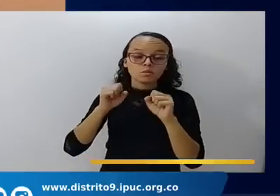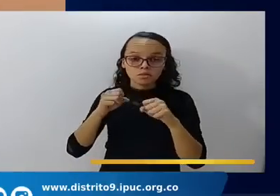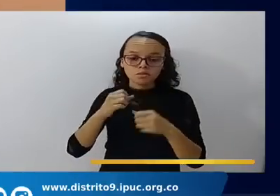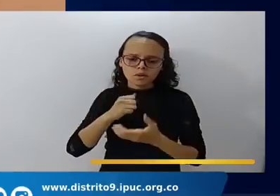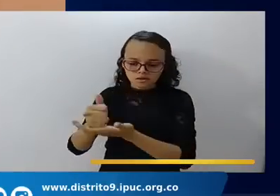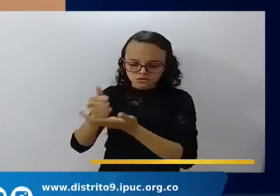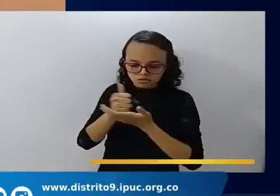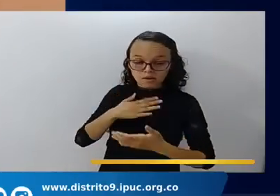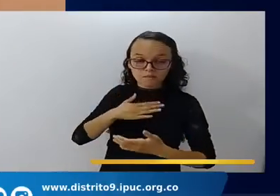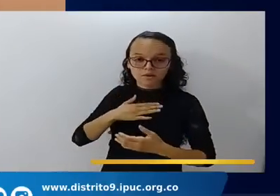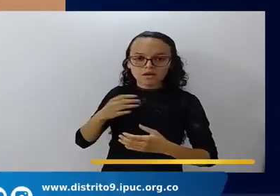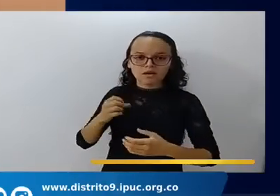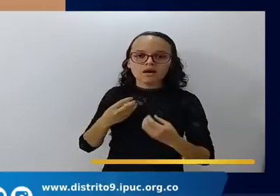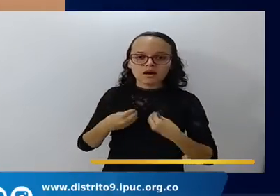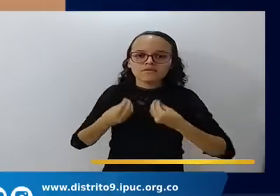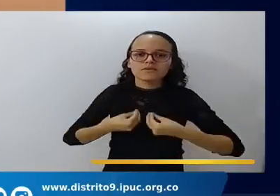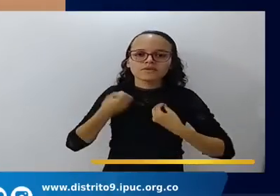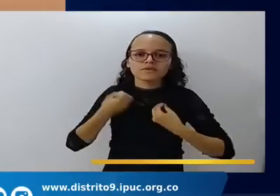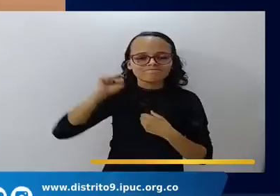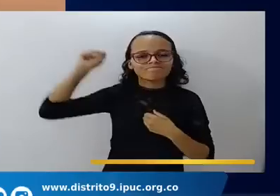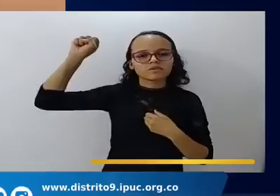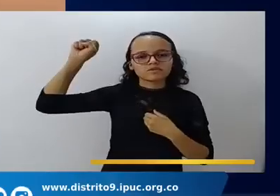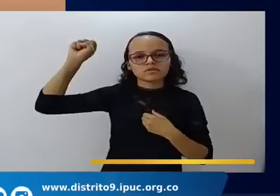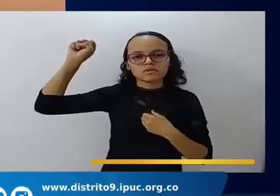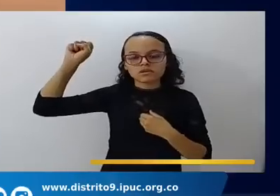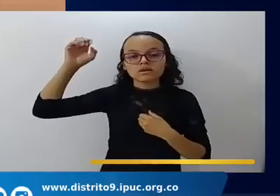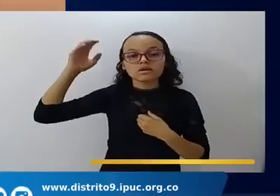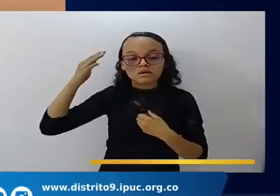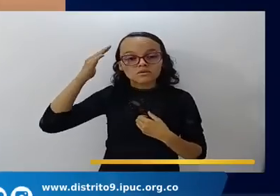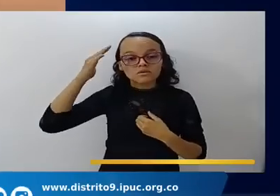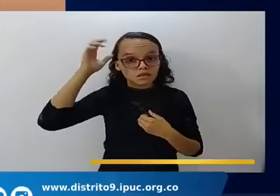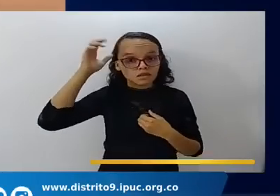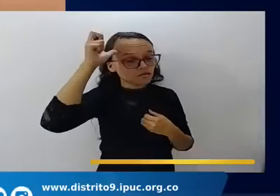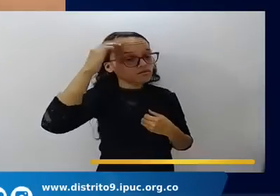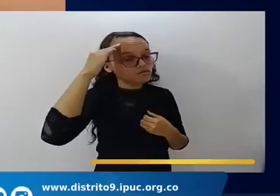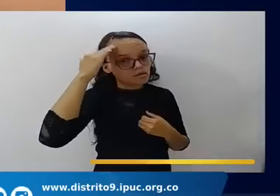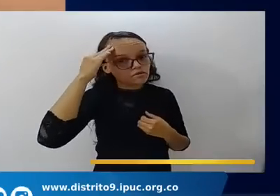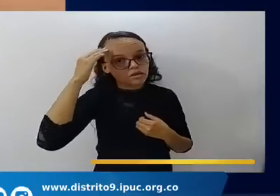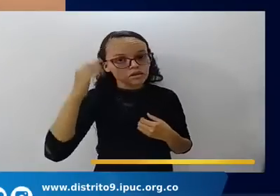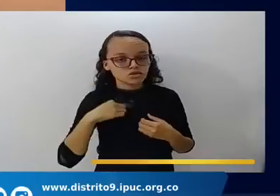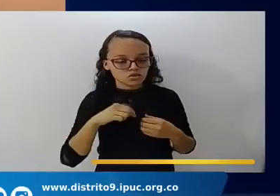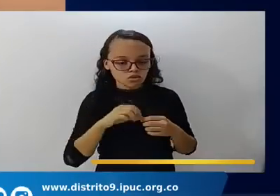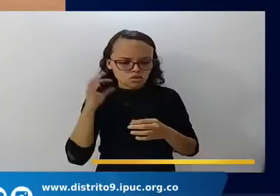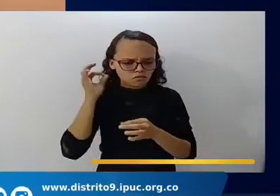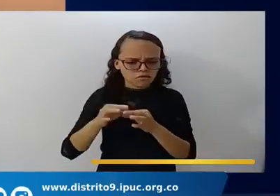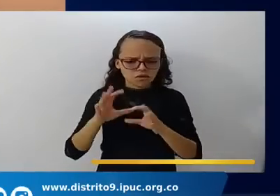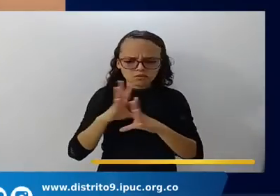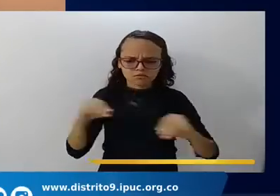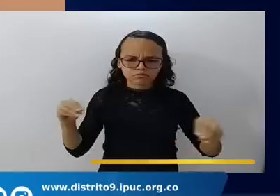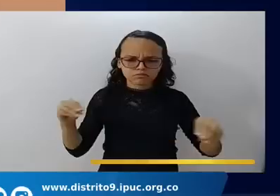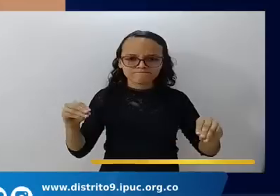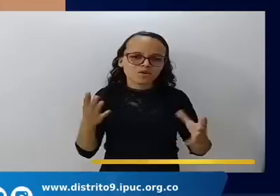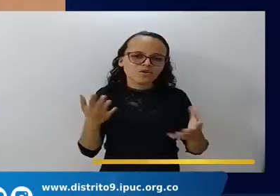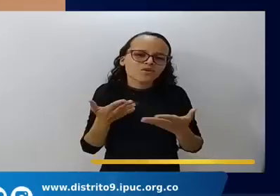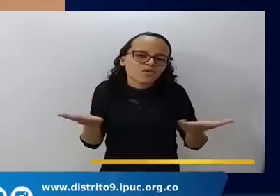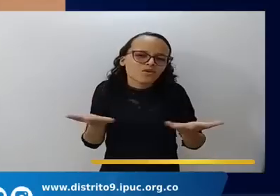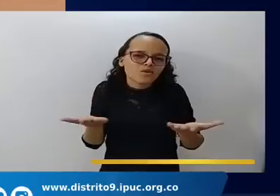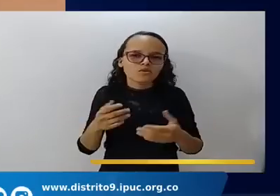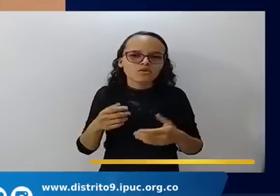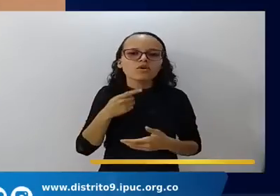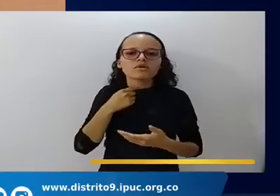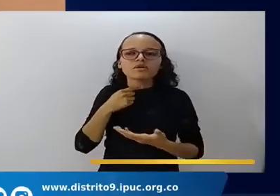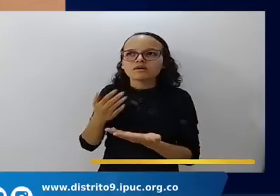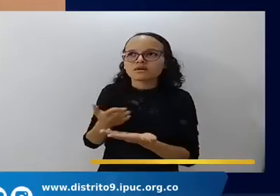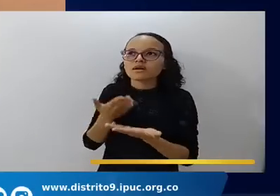en victoria. Porque él sabe que sin fe es imposible agradar. Entonces siempre va a